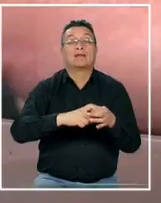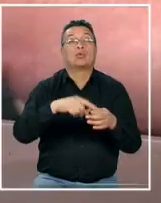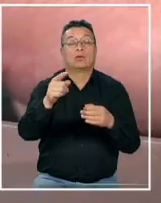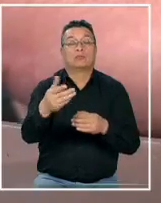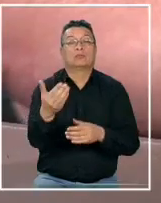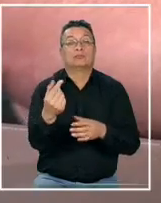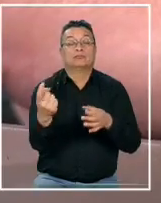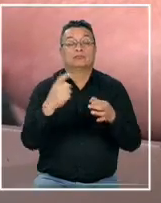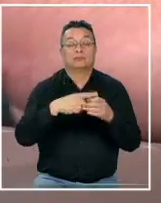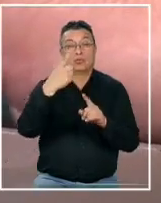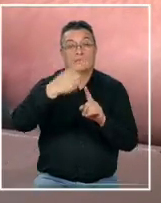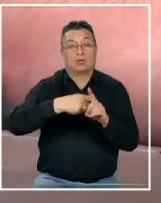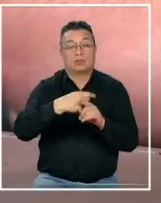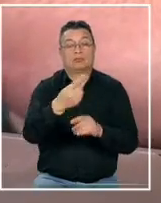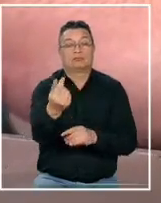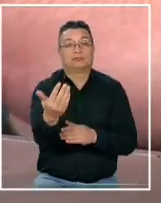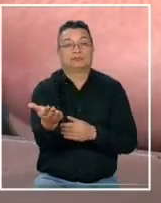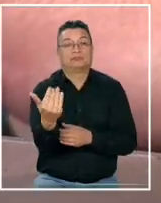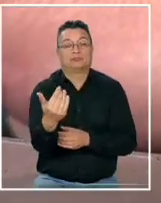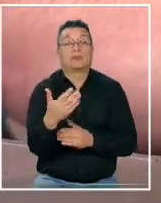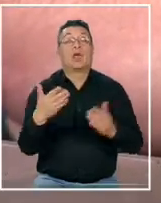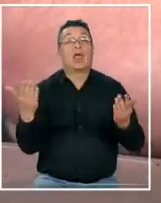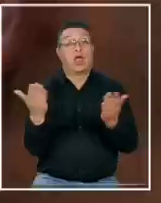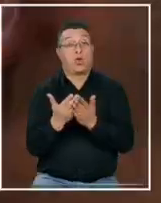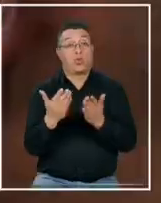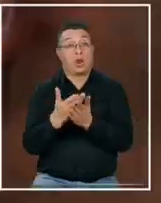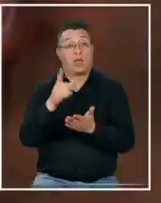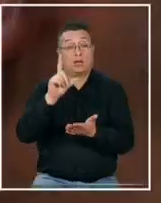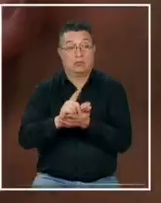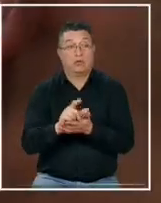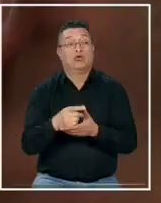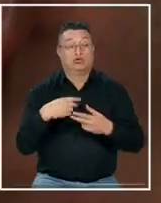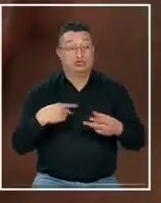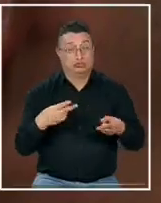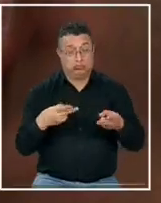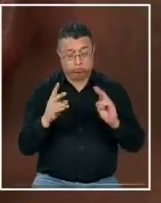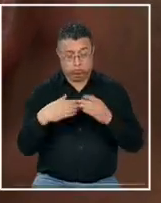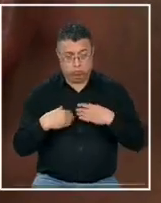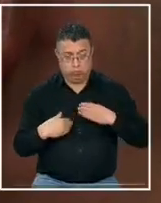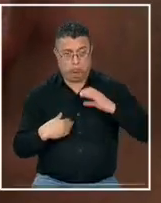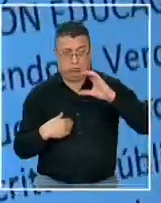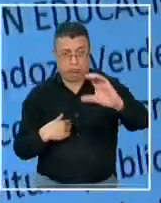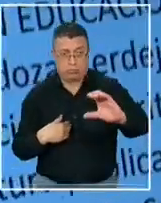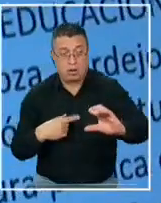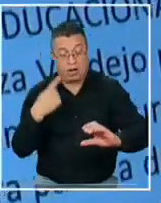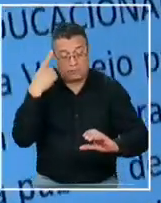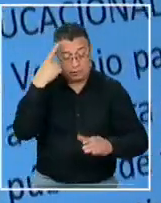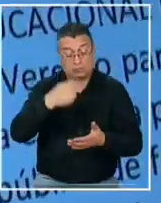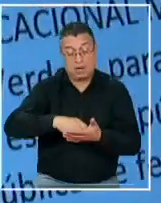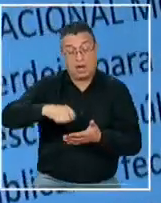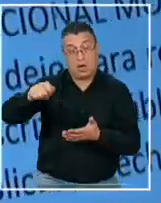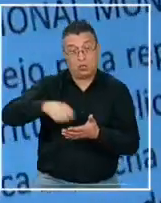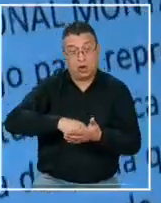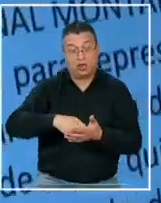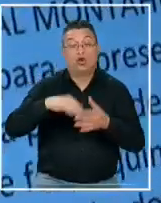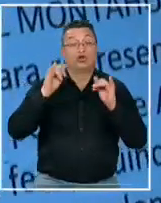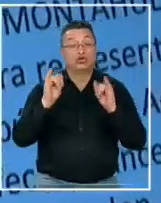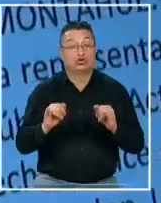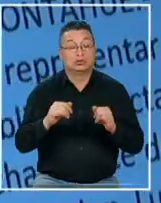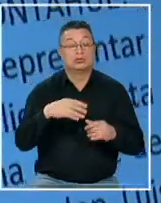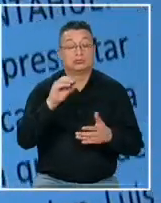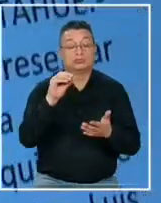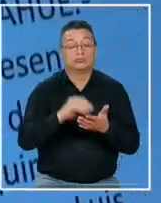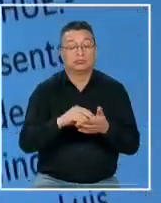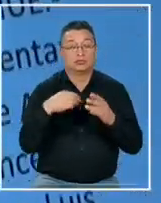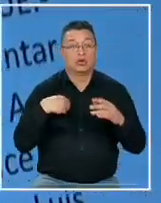incorporación y mensualidad ante lo cual el establecimiento habría accedido siempre y cuando la familia firmara un acuerdo extrajudicial con una